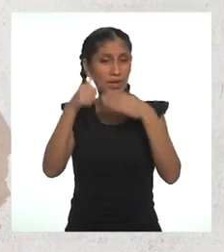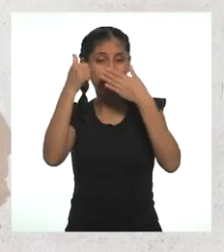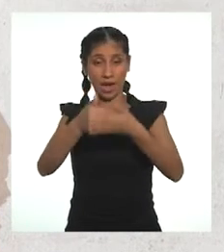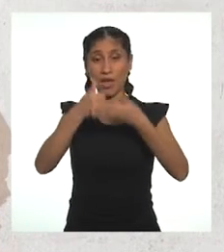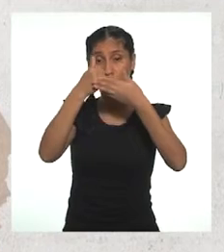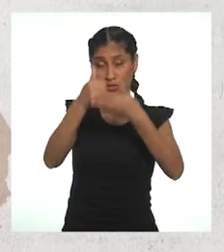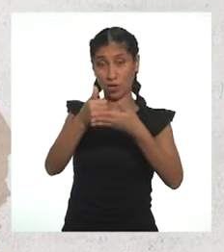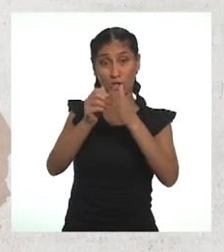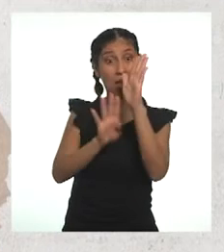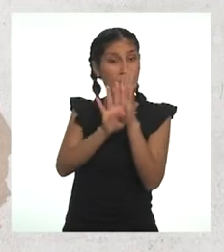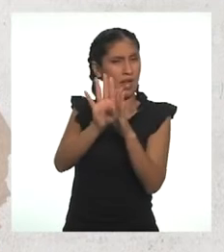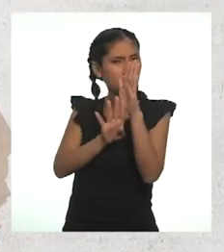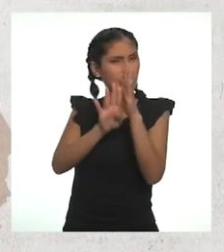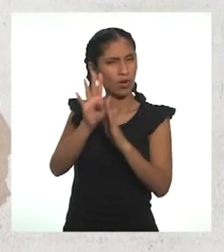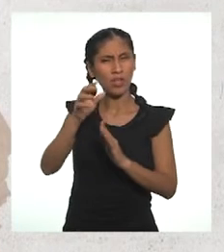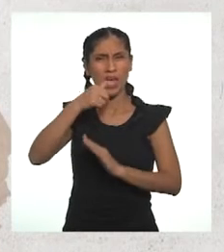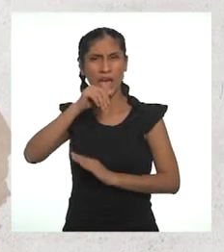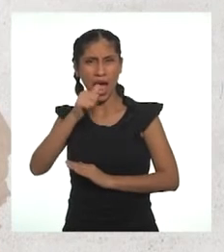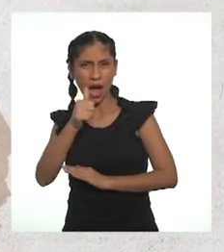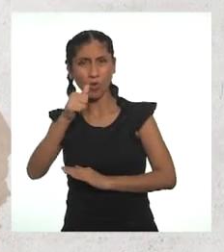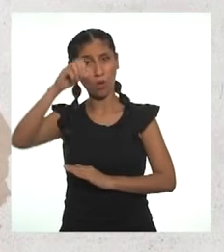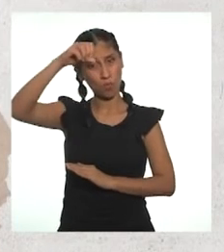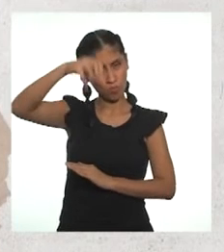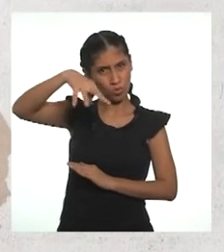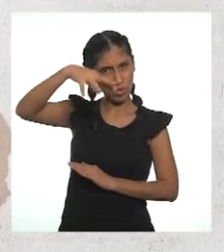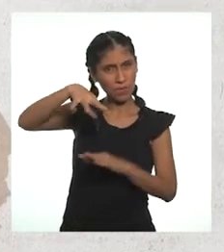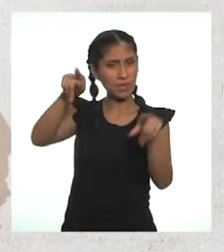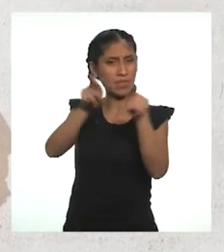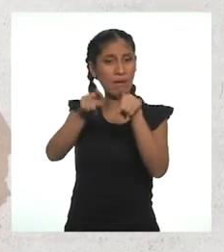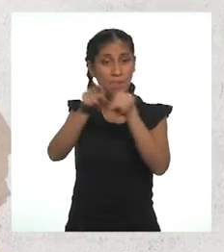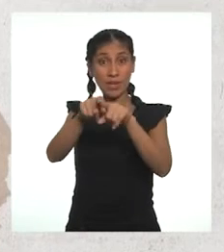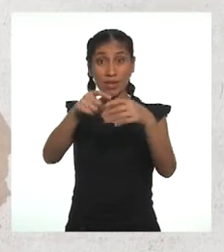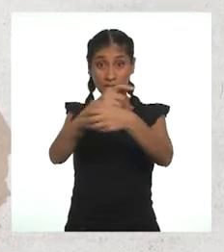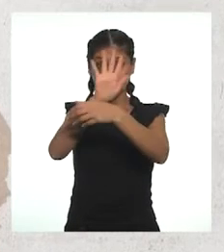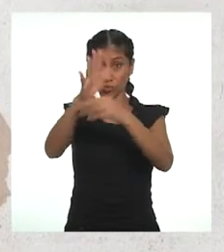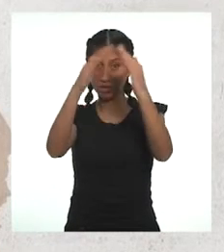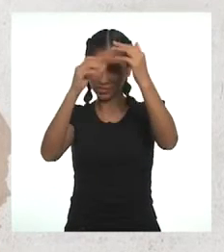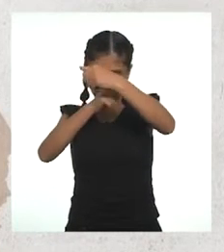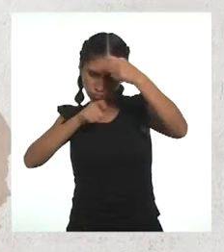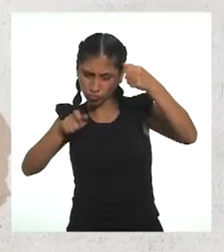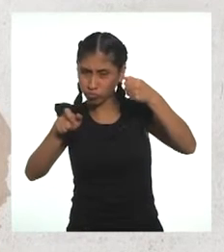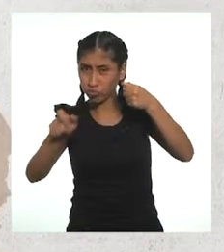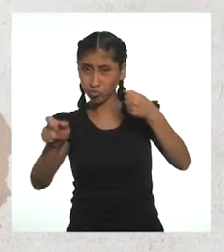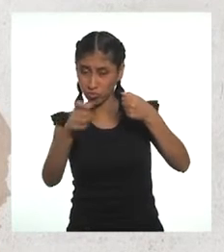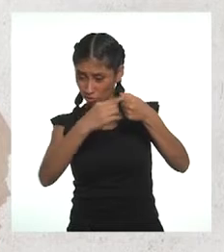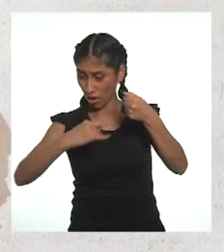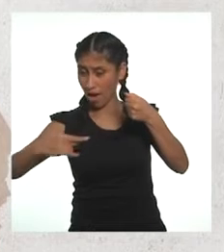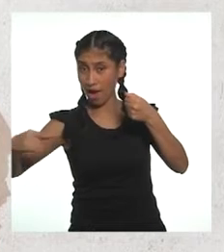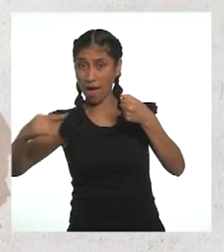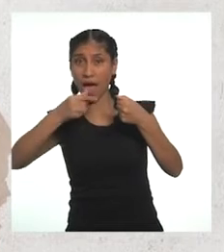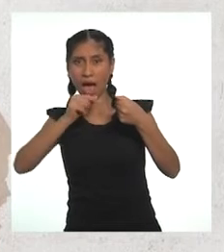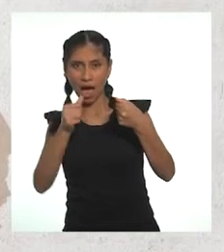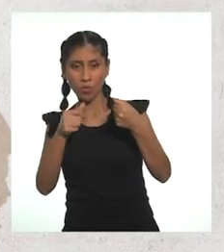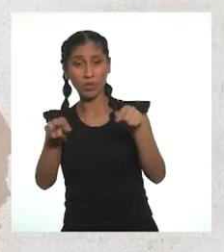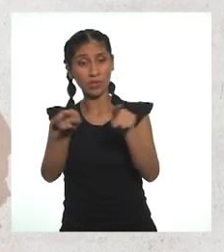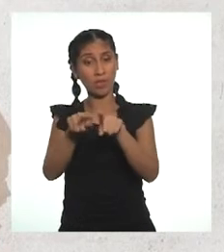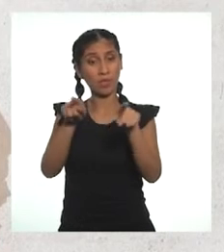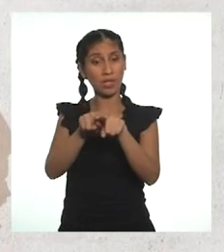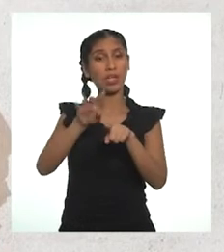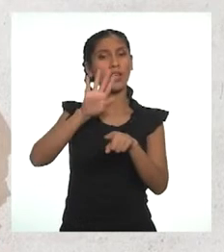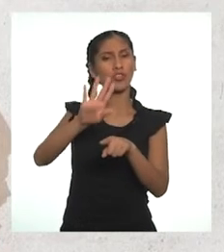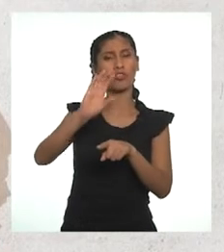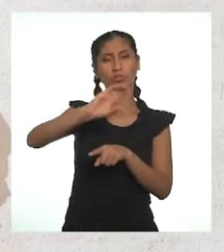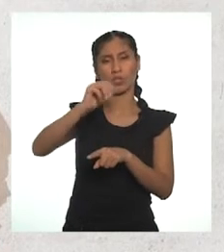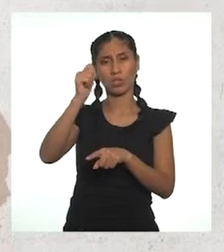Sistema de Abastecimiento de Agua Potable e Instalación de Unidades Básicas de Saneamiento, en el Cacerío de